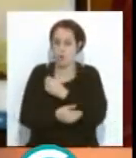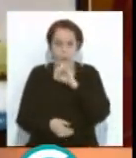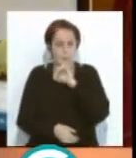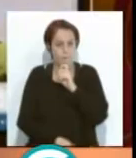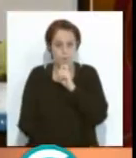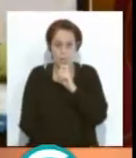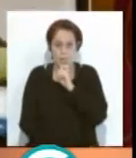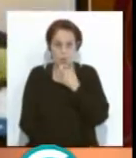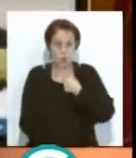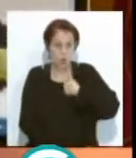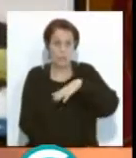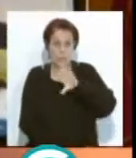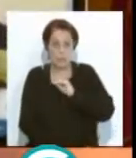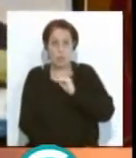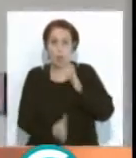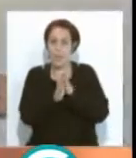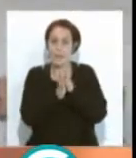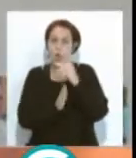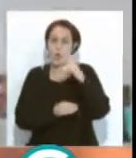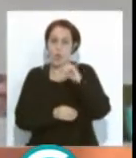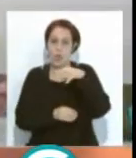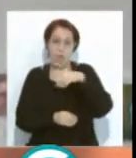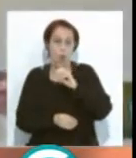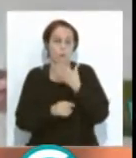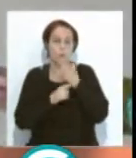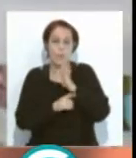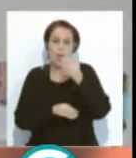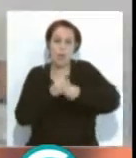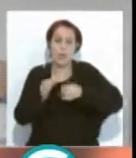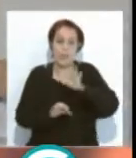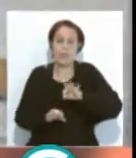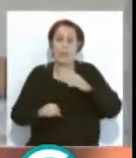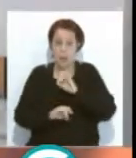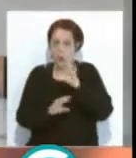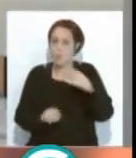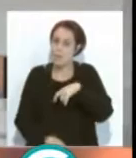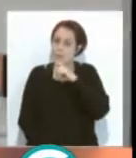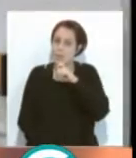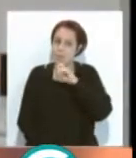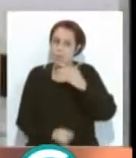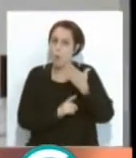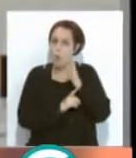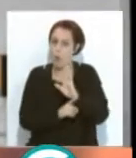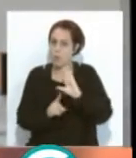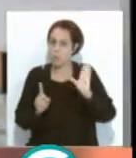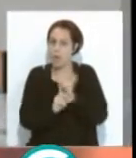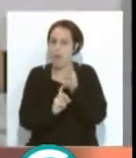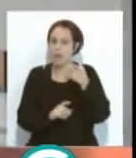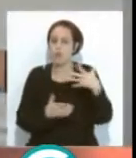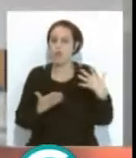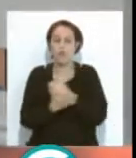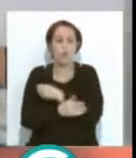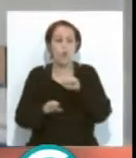y entiendo como dice Diego, nadie hace propuestas, porque claro, es muy difícil encontrar una propuesta que satisfaga a todo el mundo.